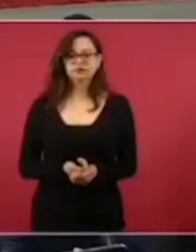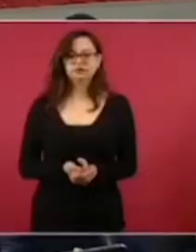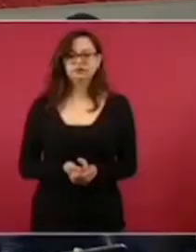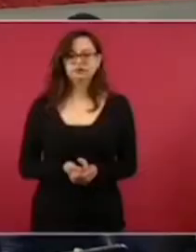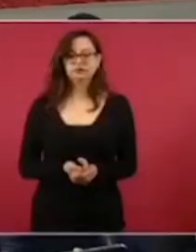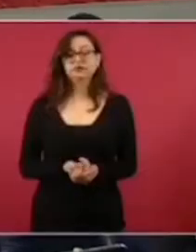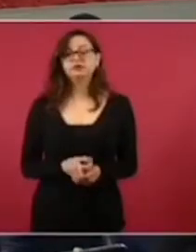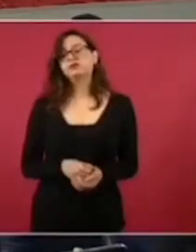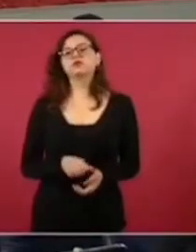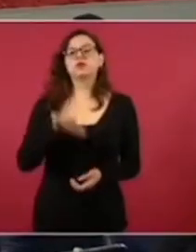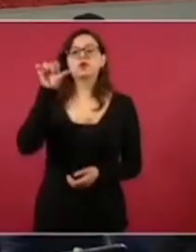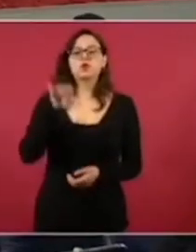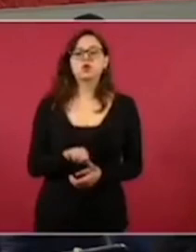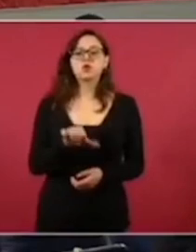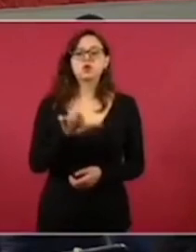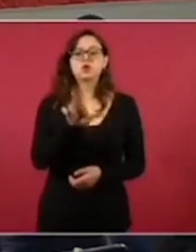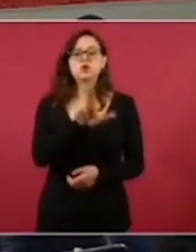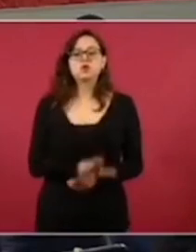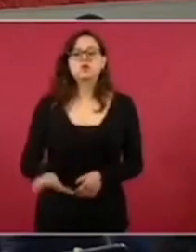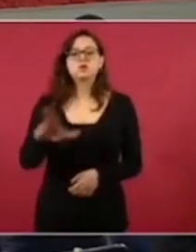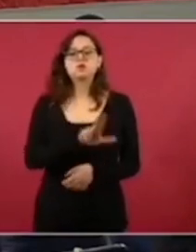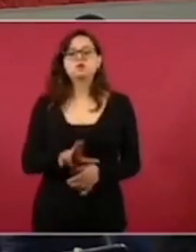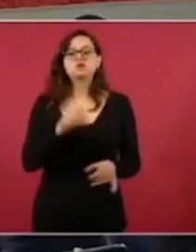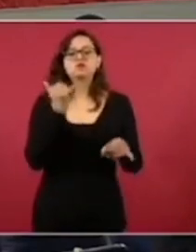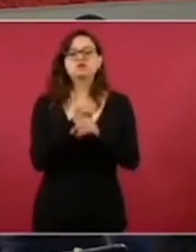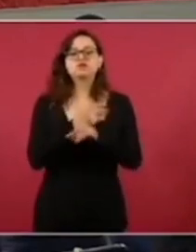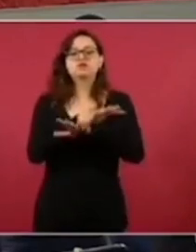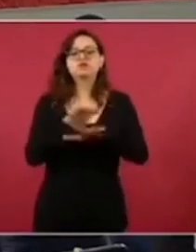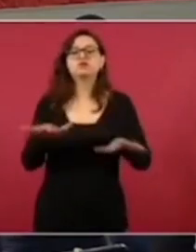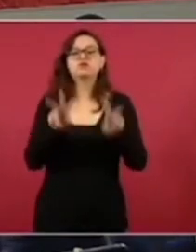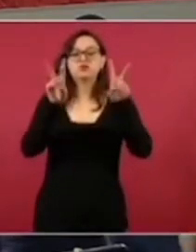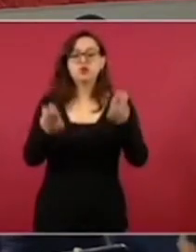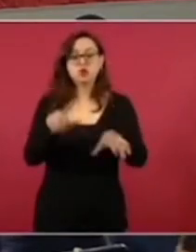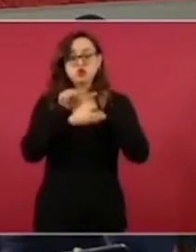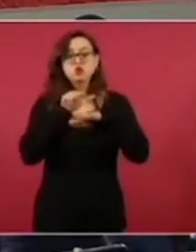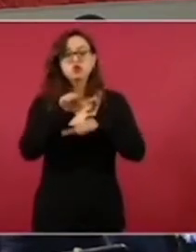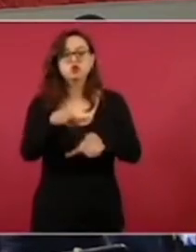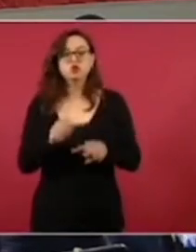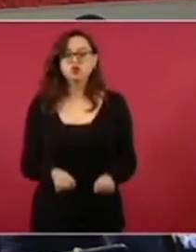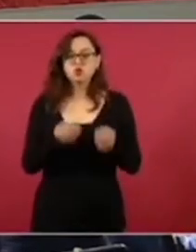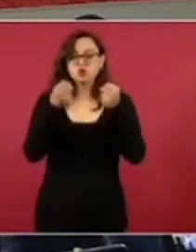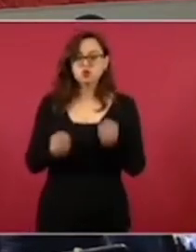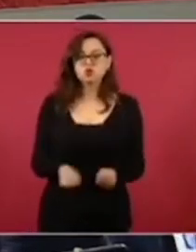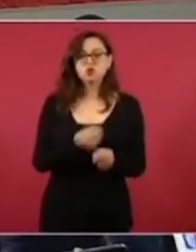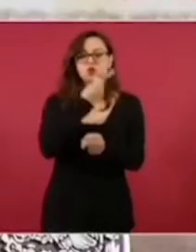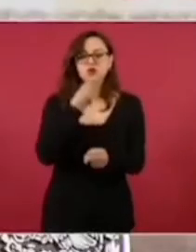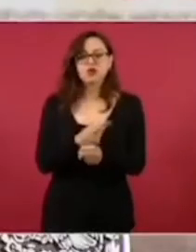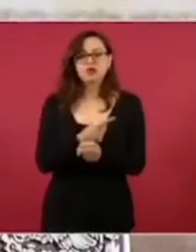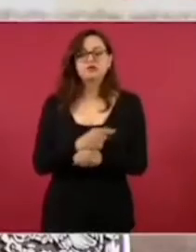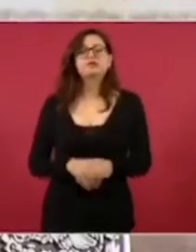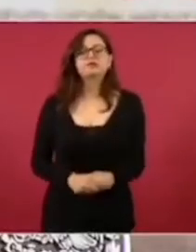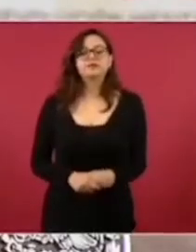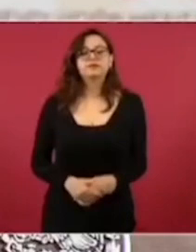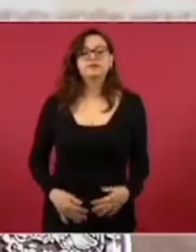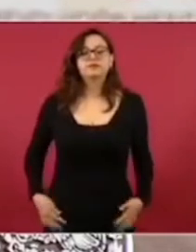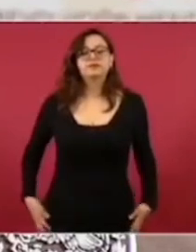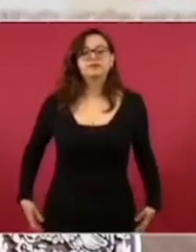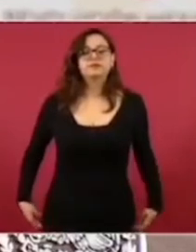porque afortunadamente ya